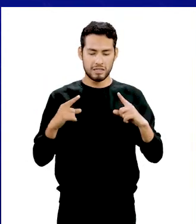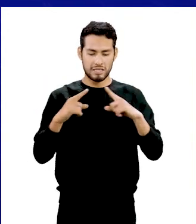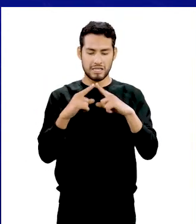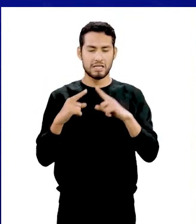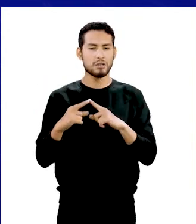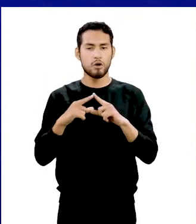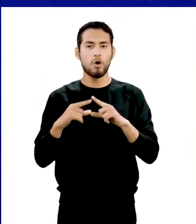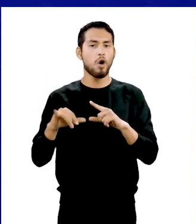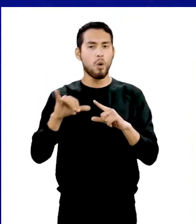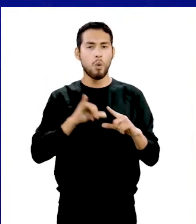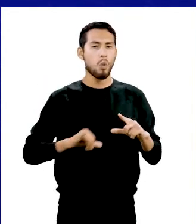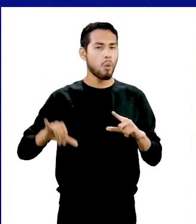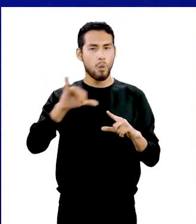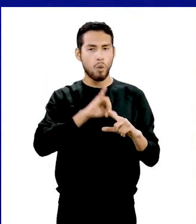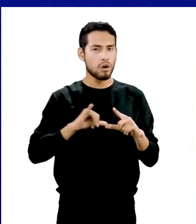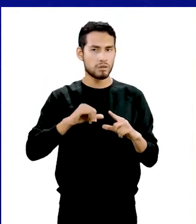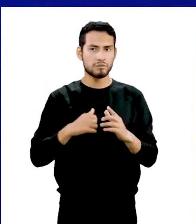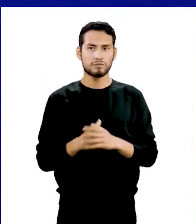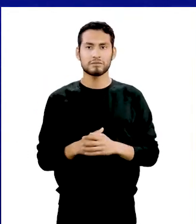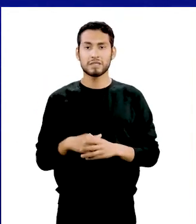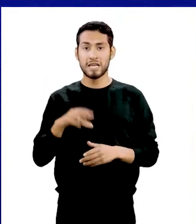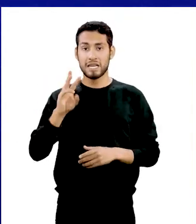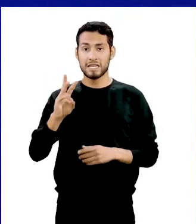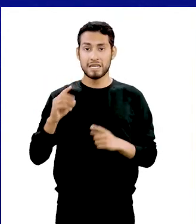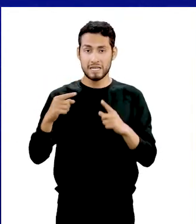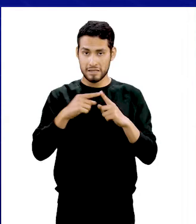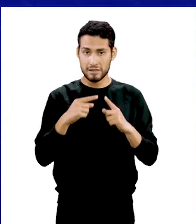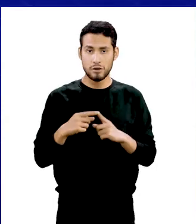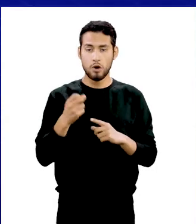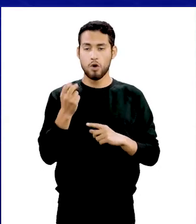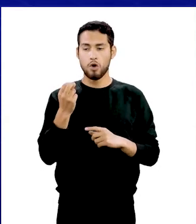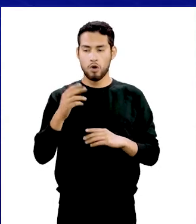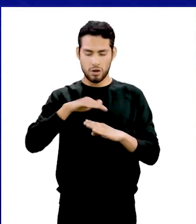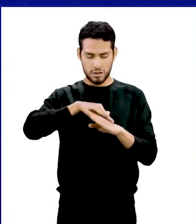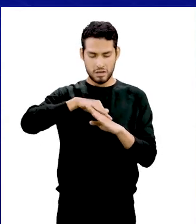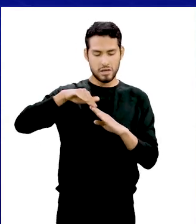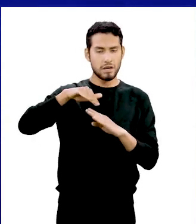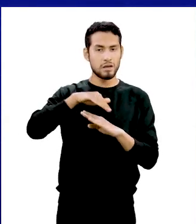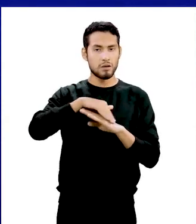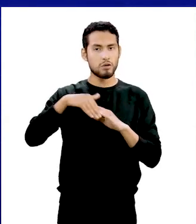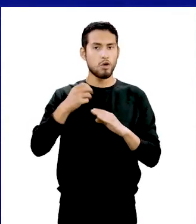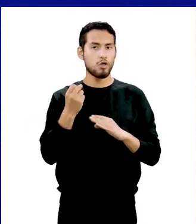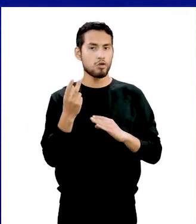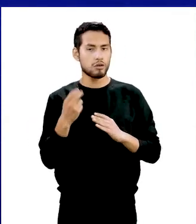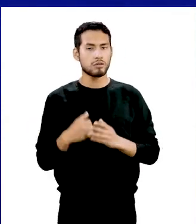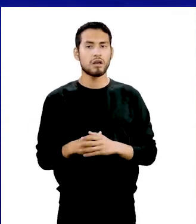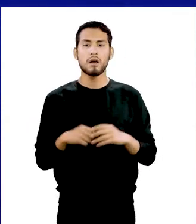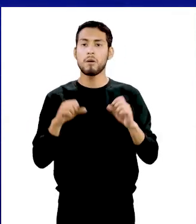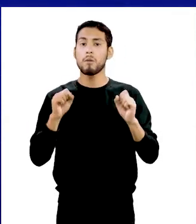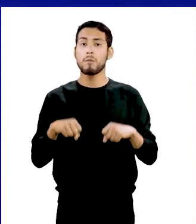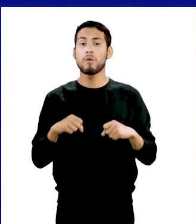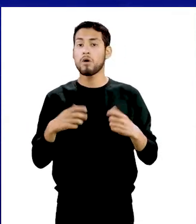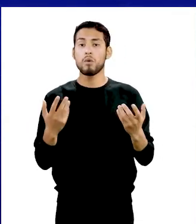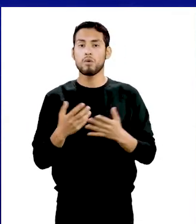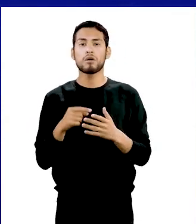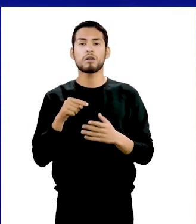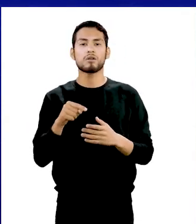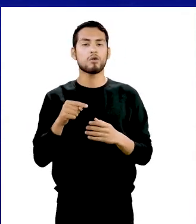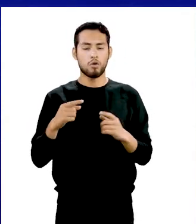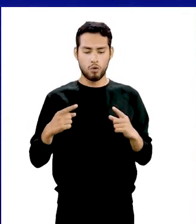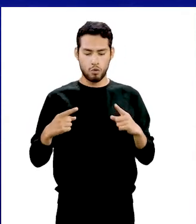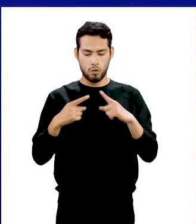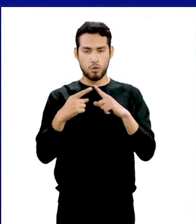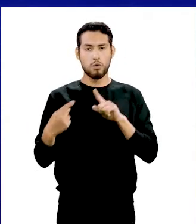triángulos equiláteros. Tiene seis vértices y doce aristas. Se puede considerar